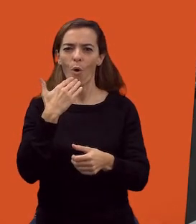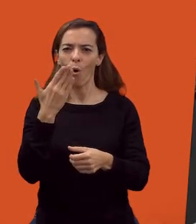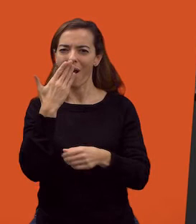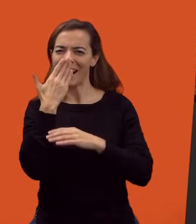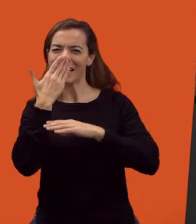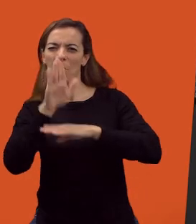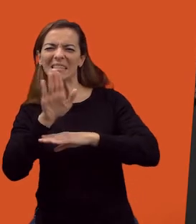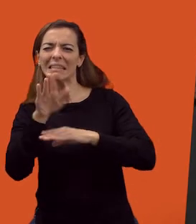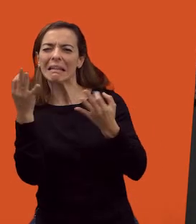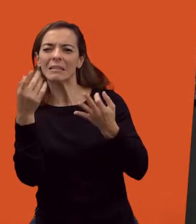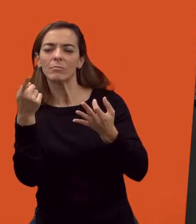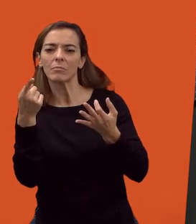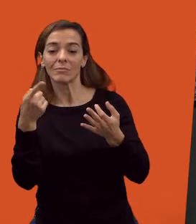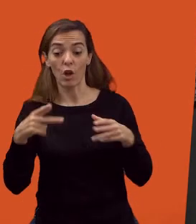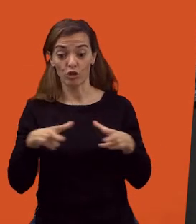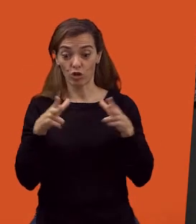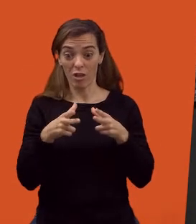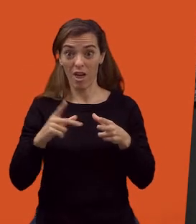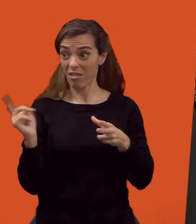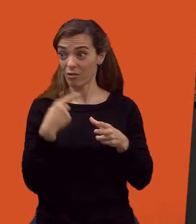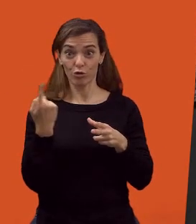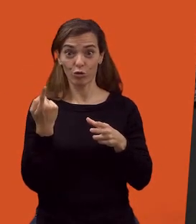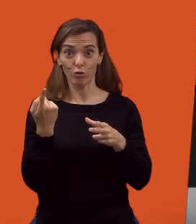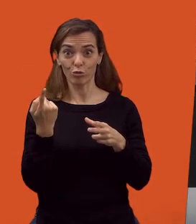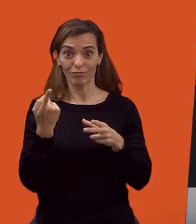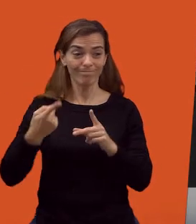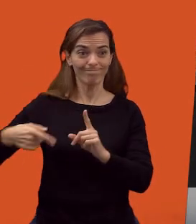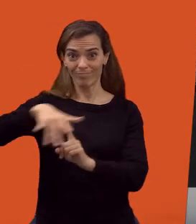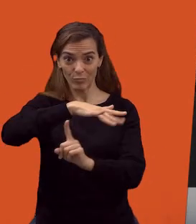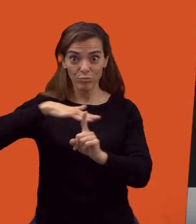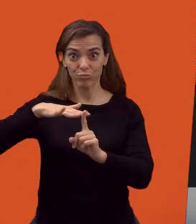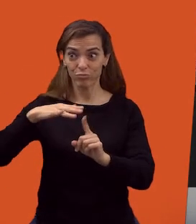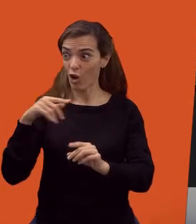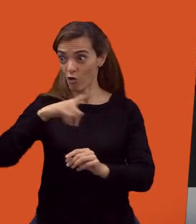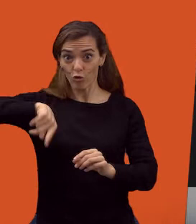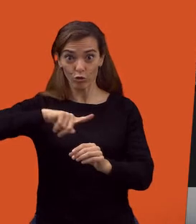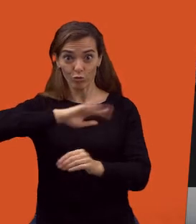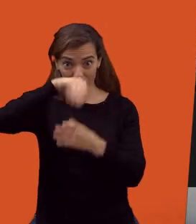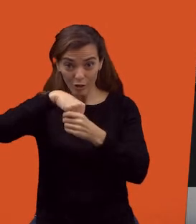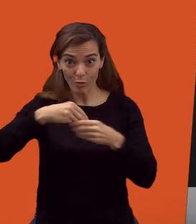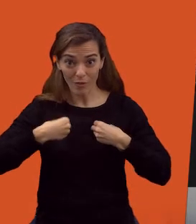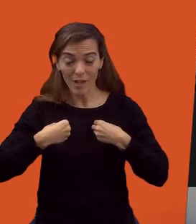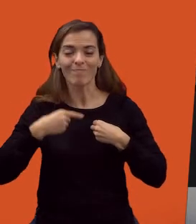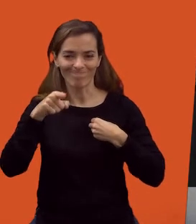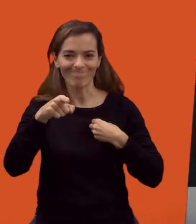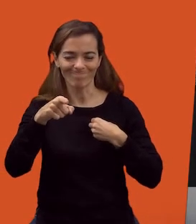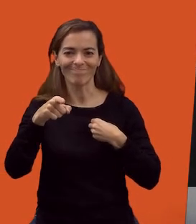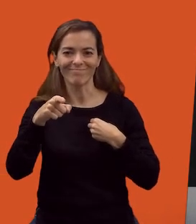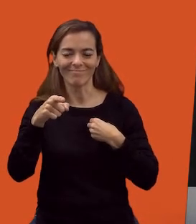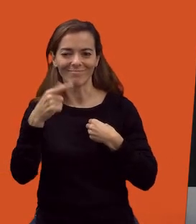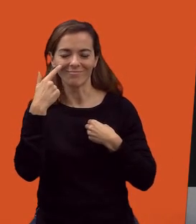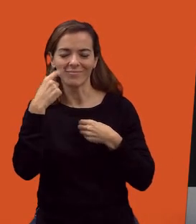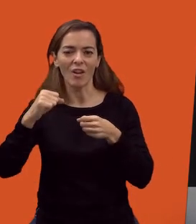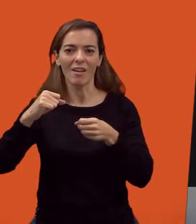sociedades a las cuales nos rodean y estamos habitando. Es una manera de